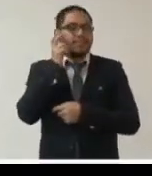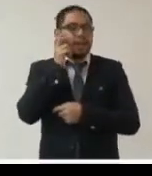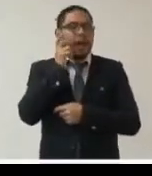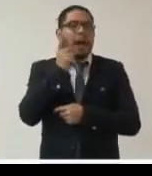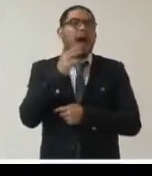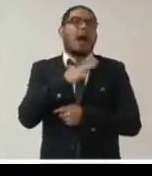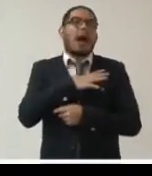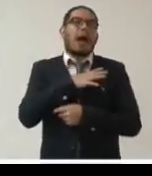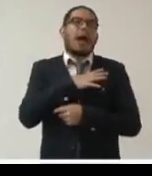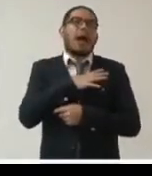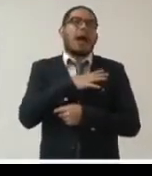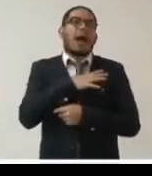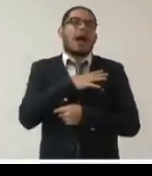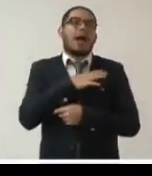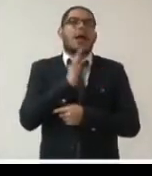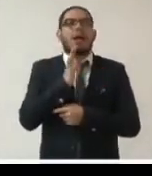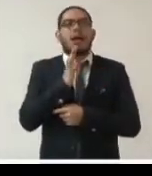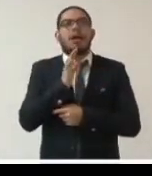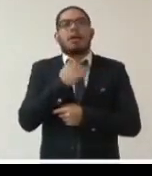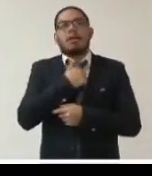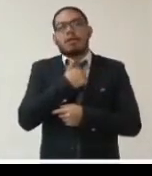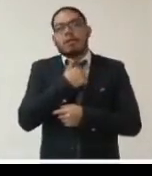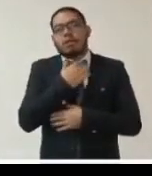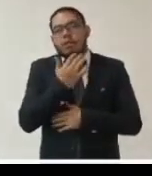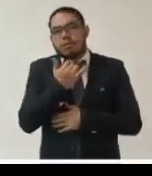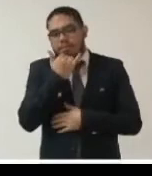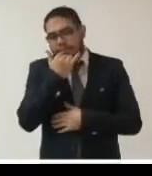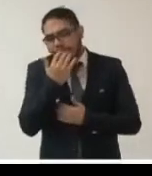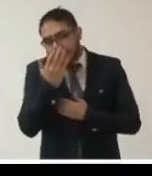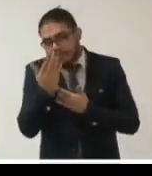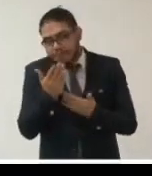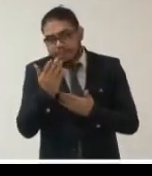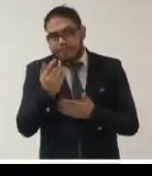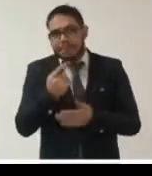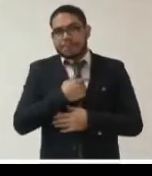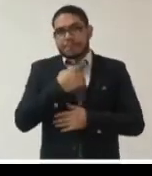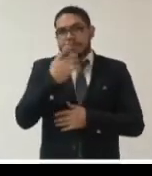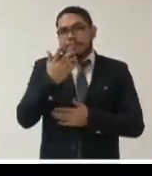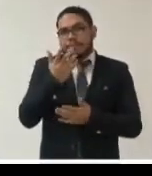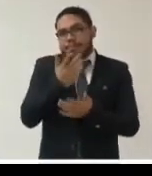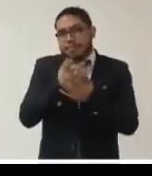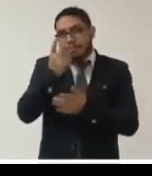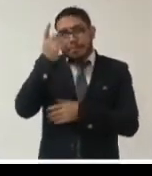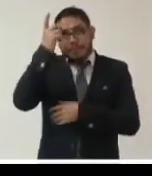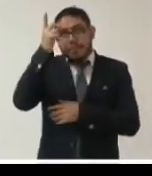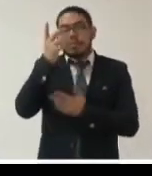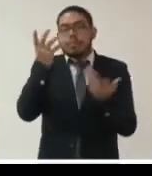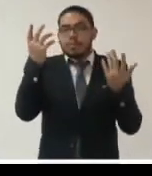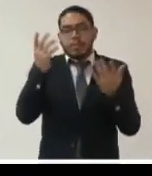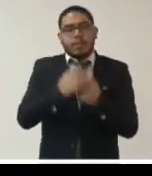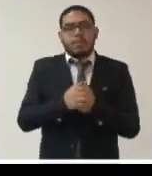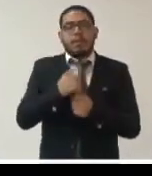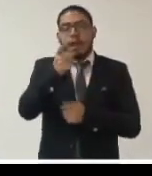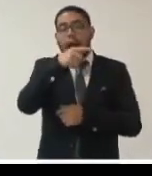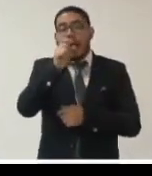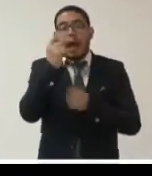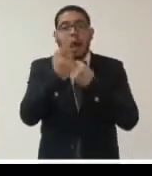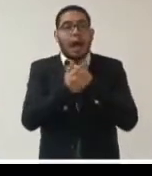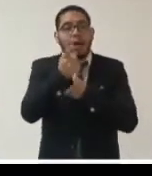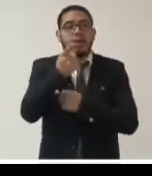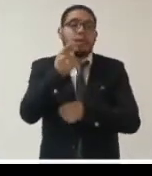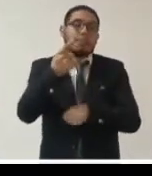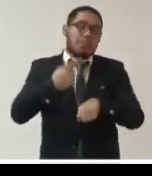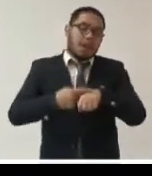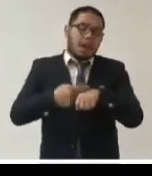habéis tenido y yo pues expreso mi pésame que despedir a un ser querido tengáis algún familiar enfermo